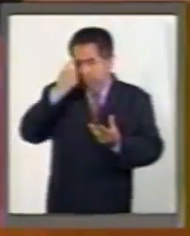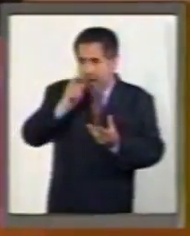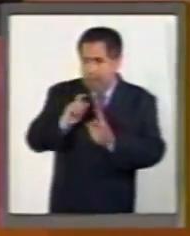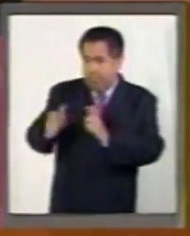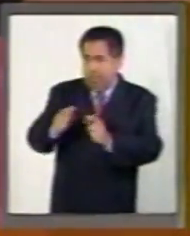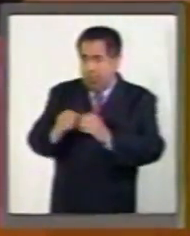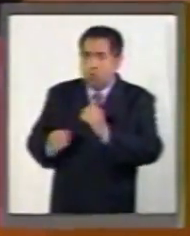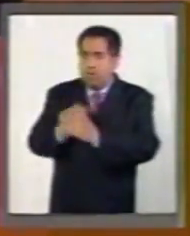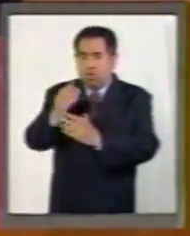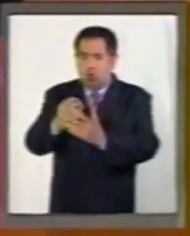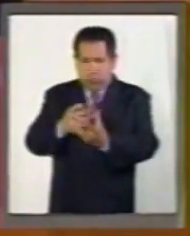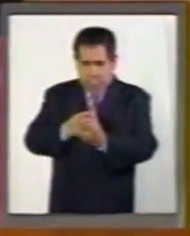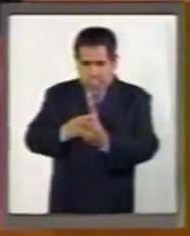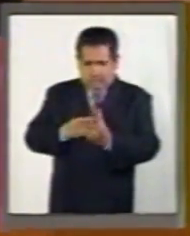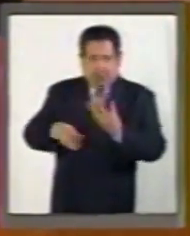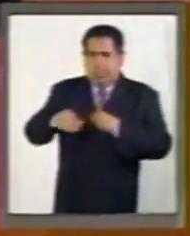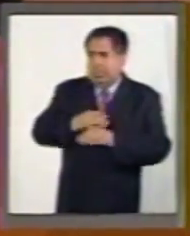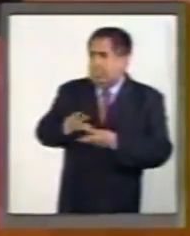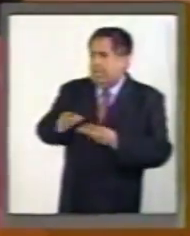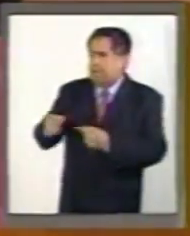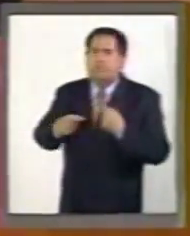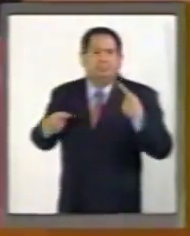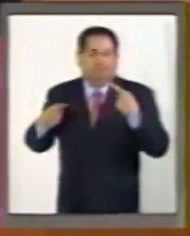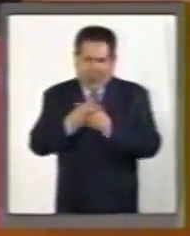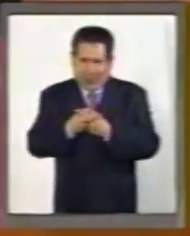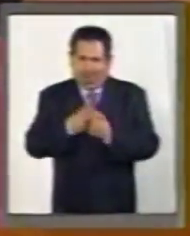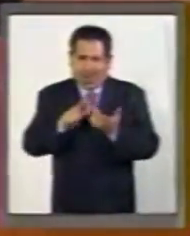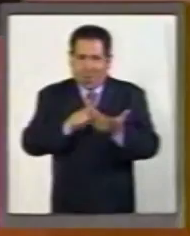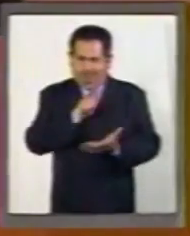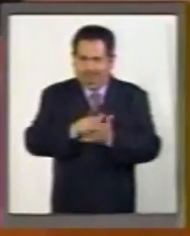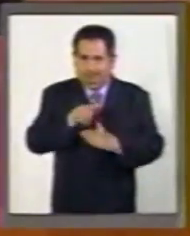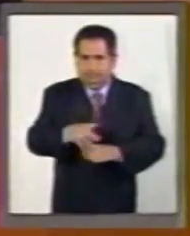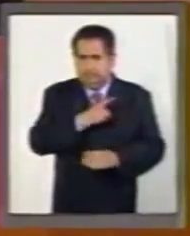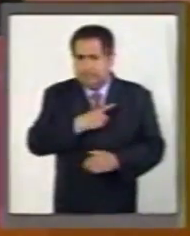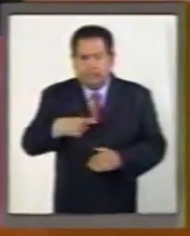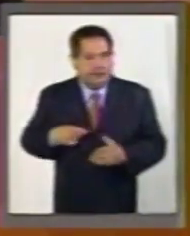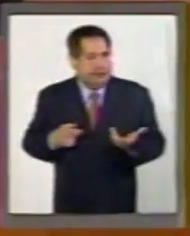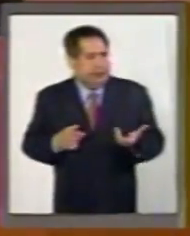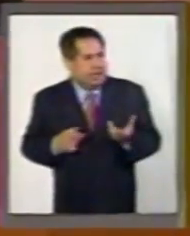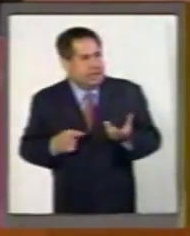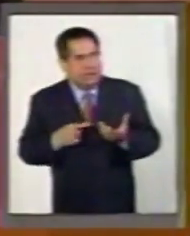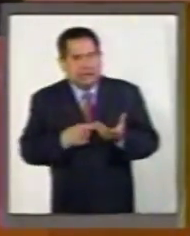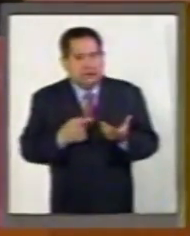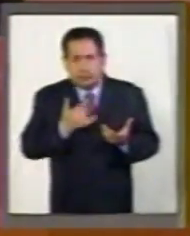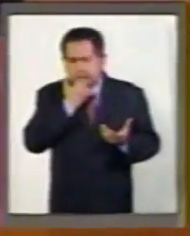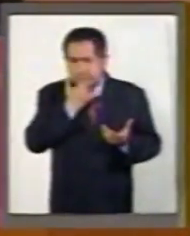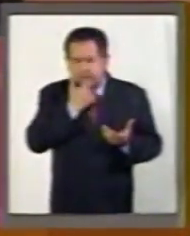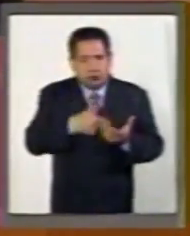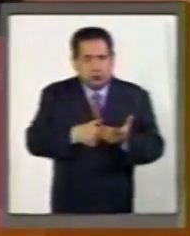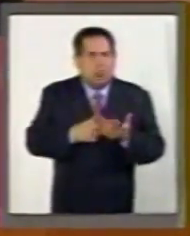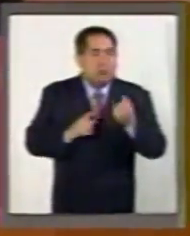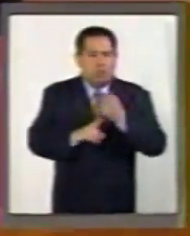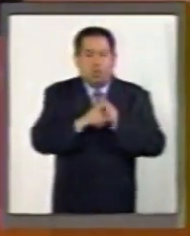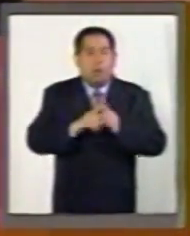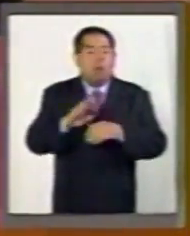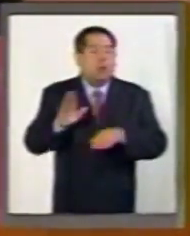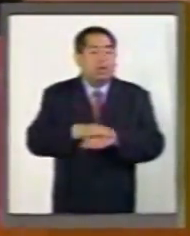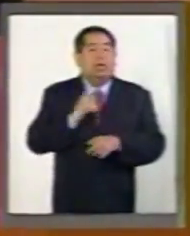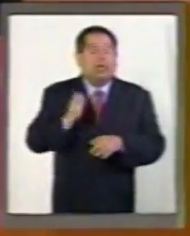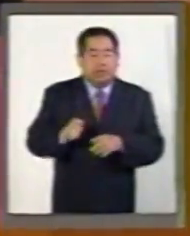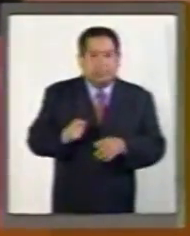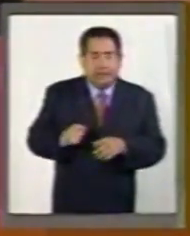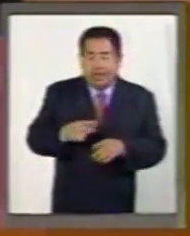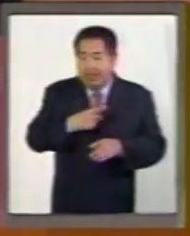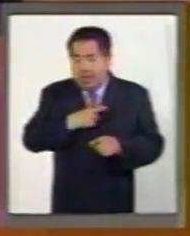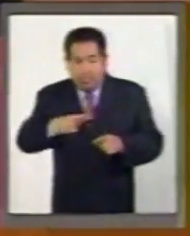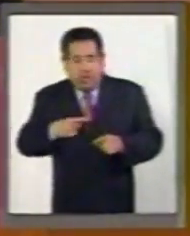gasto corriente, lo cual viola la Ley General de Deuda. Y representa un problema porque significa que